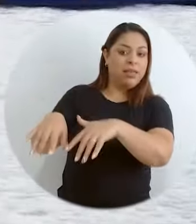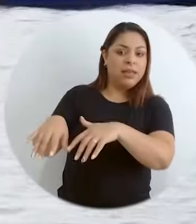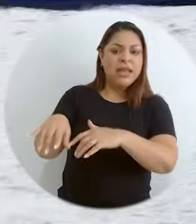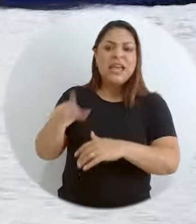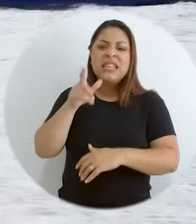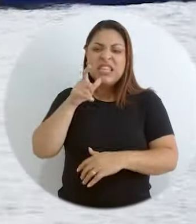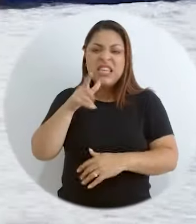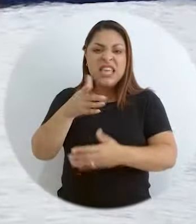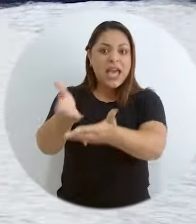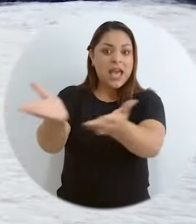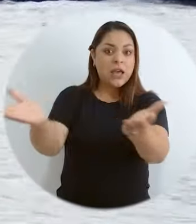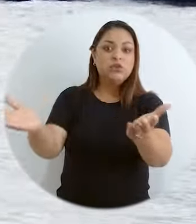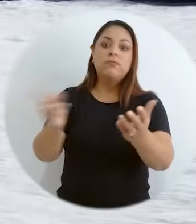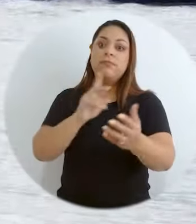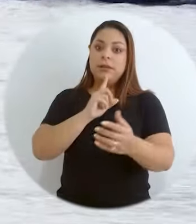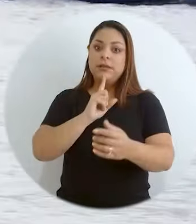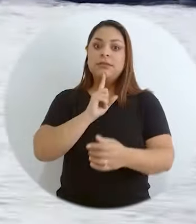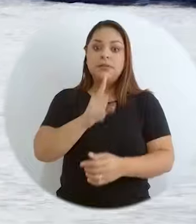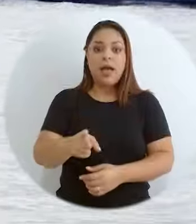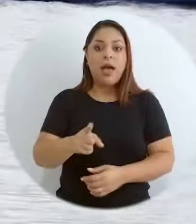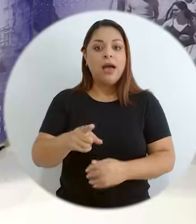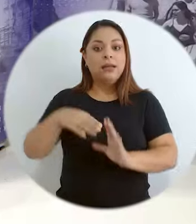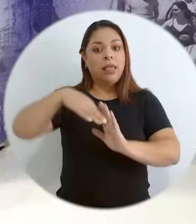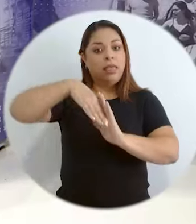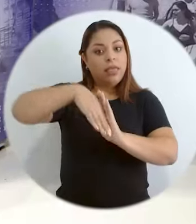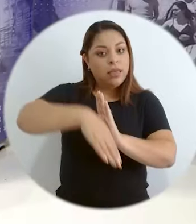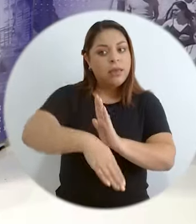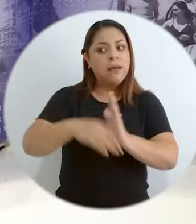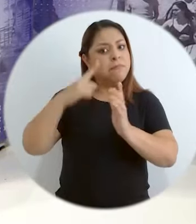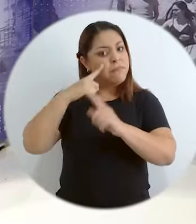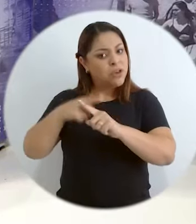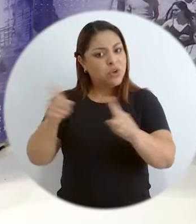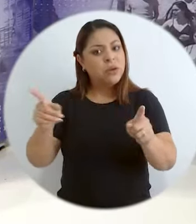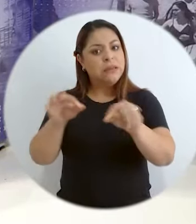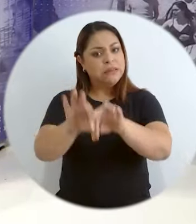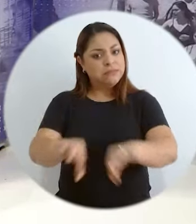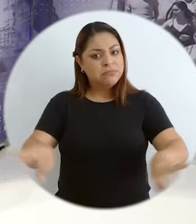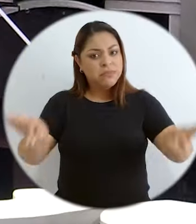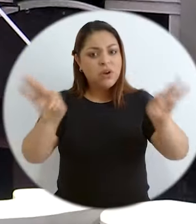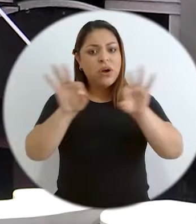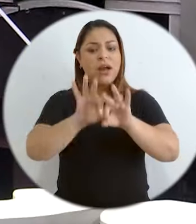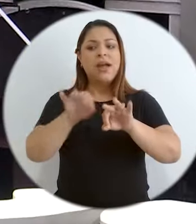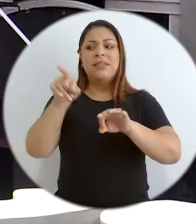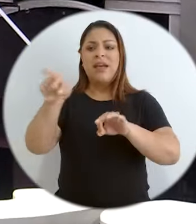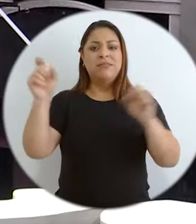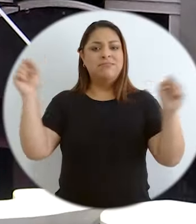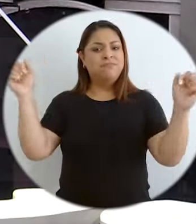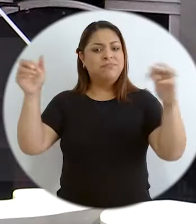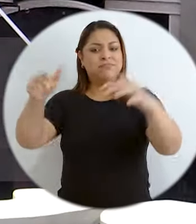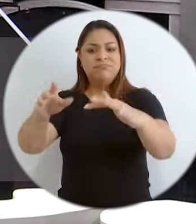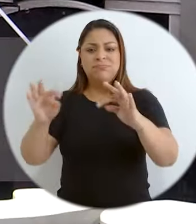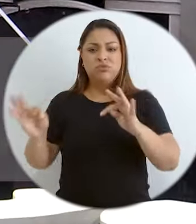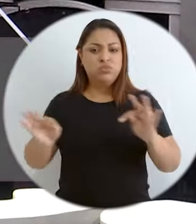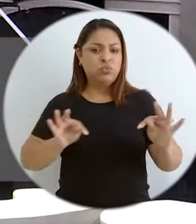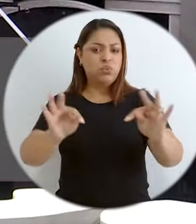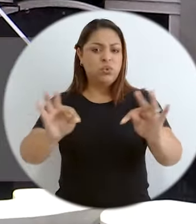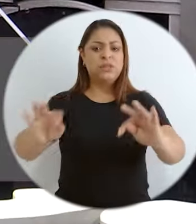periferias, ¿verdad? Y en este caso las periferias para nuestro país son críticas, son importantes, son fuente de